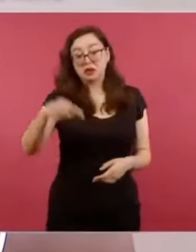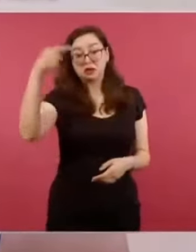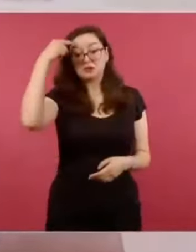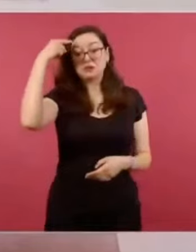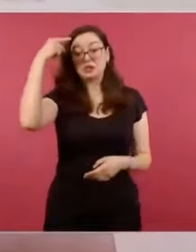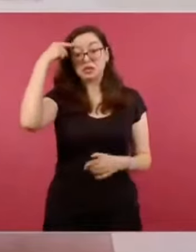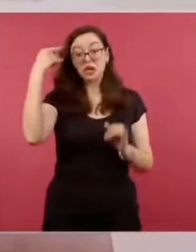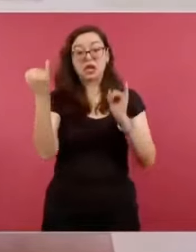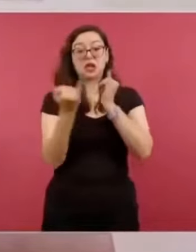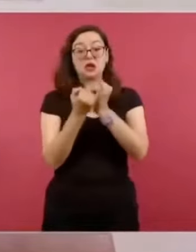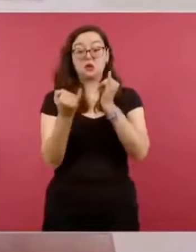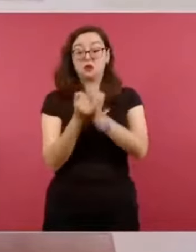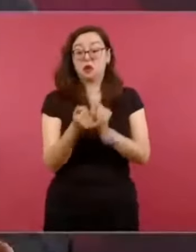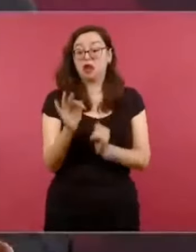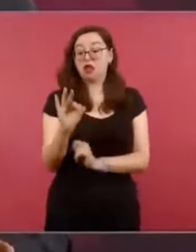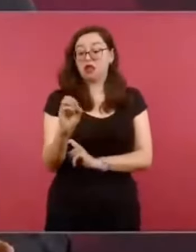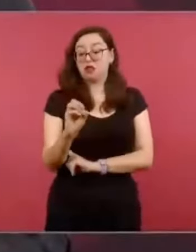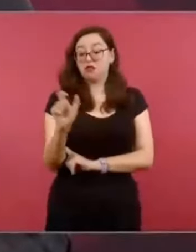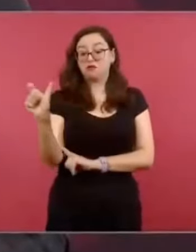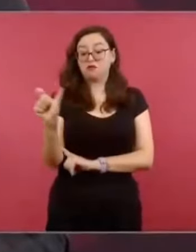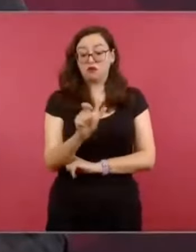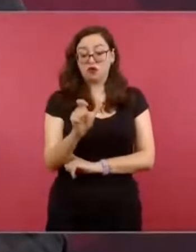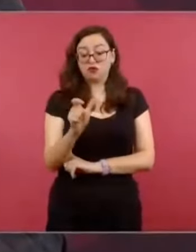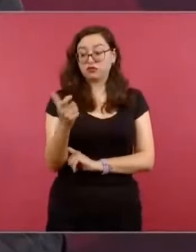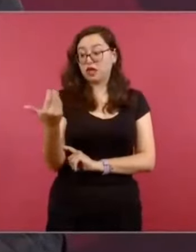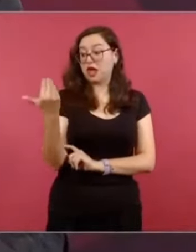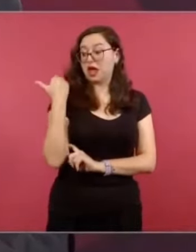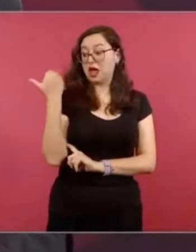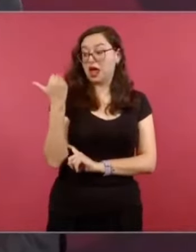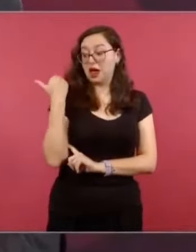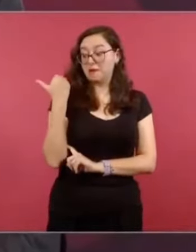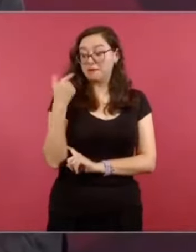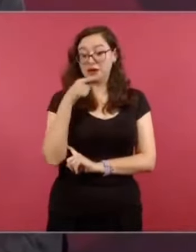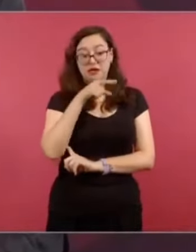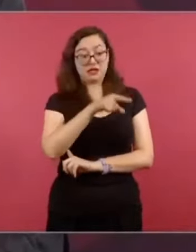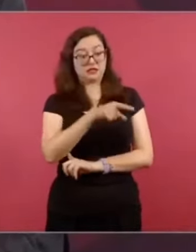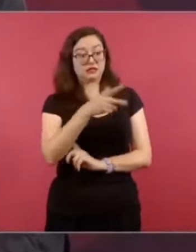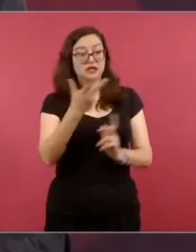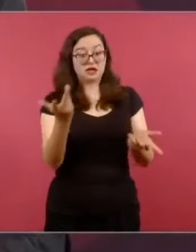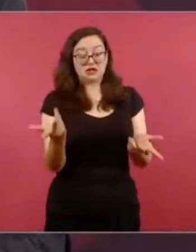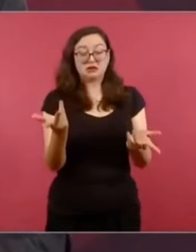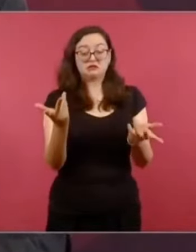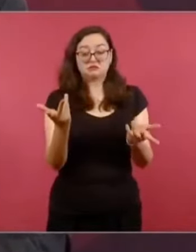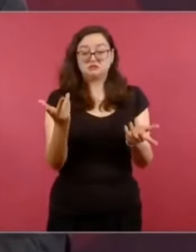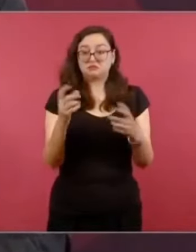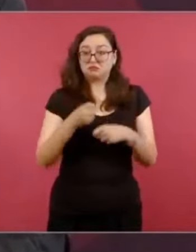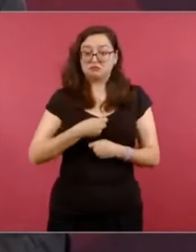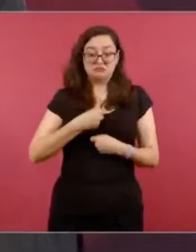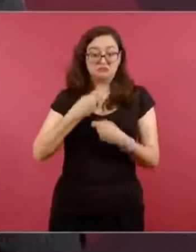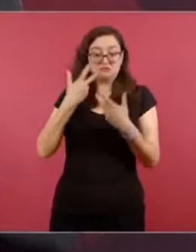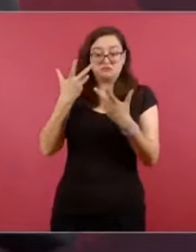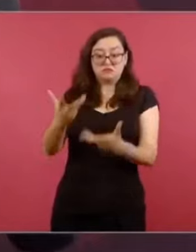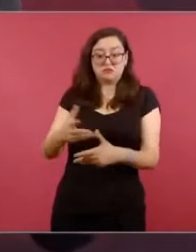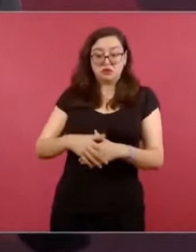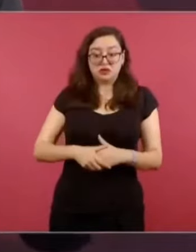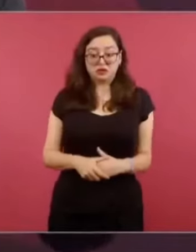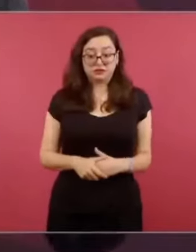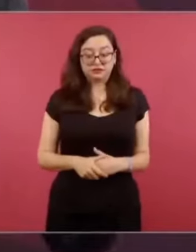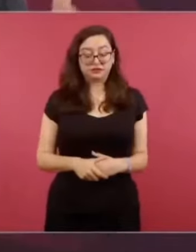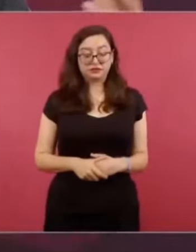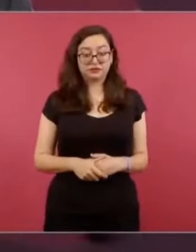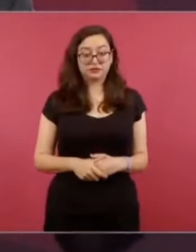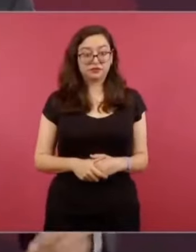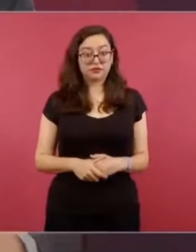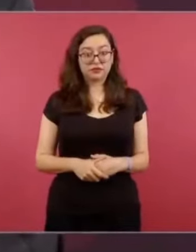cuando fue jefe de gobierno y comenzamos a entregar las